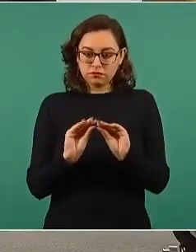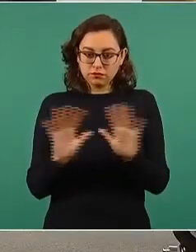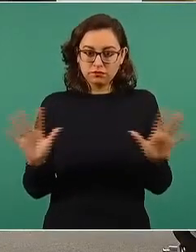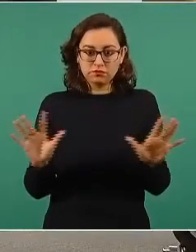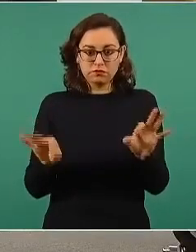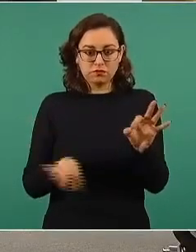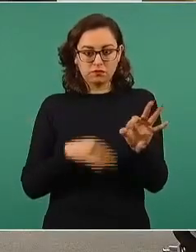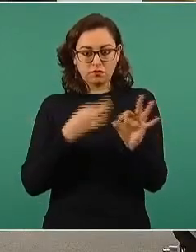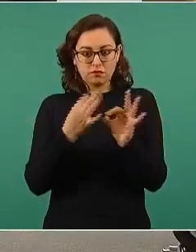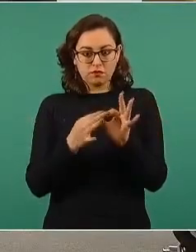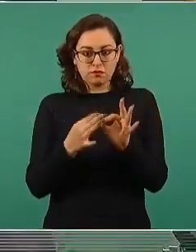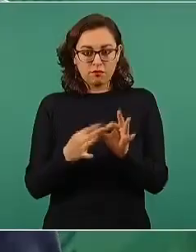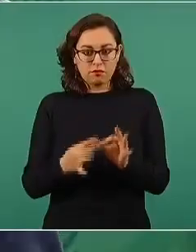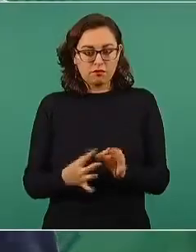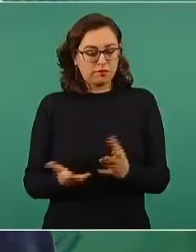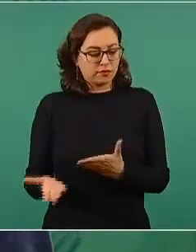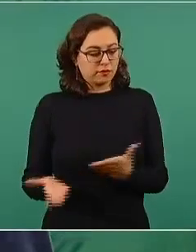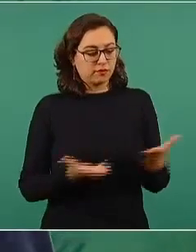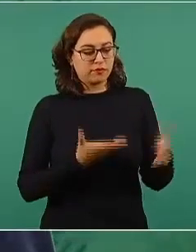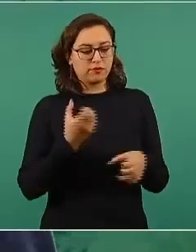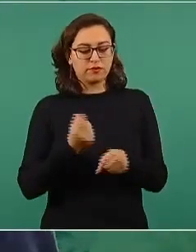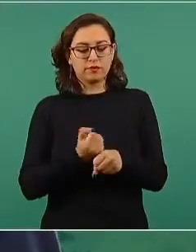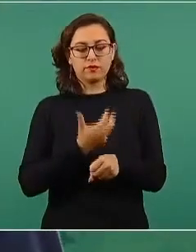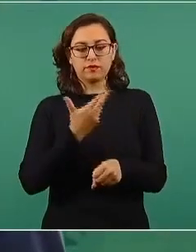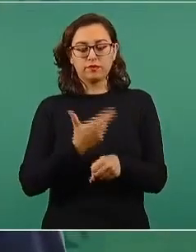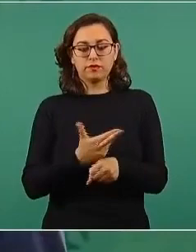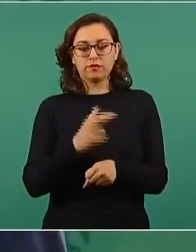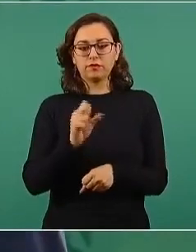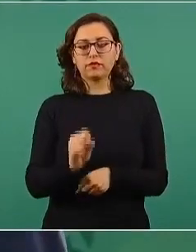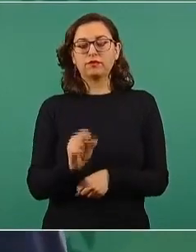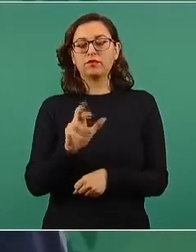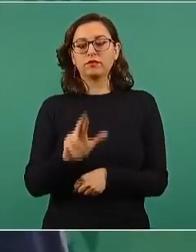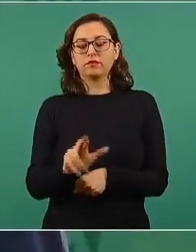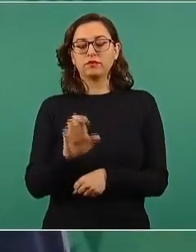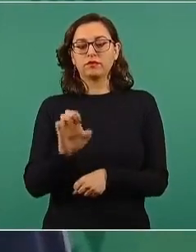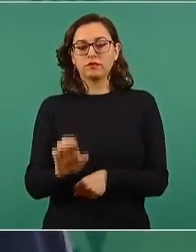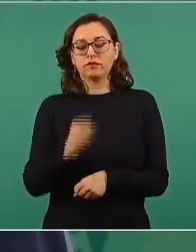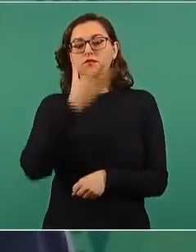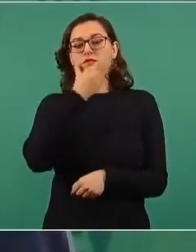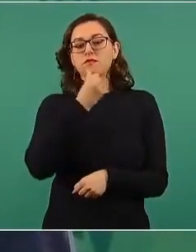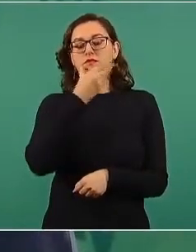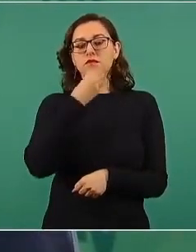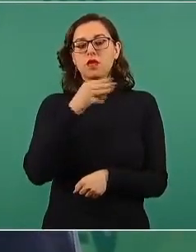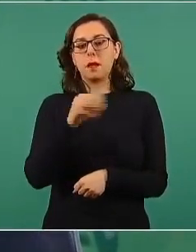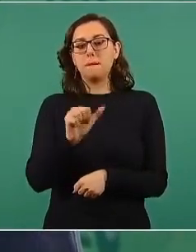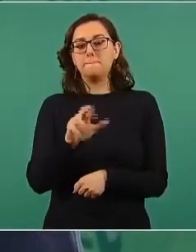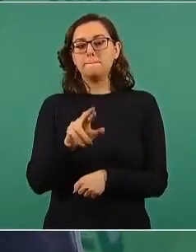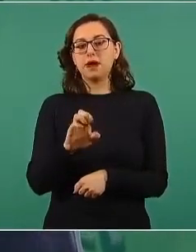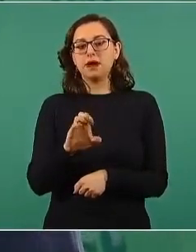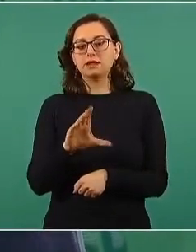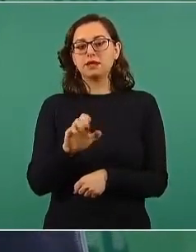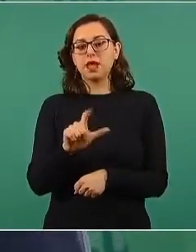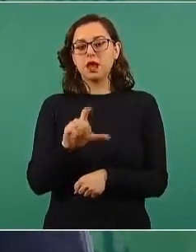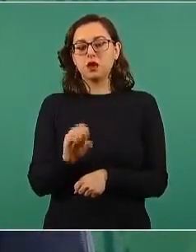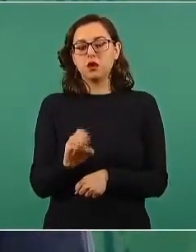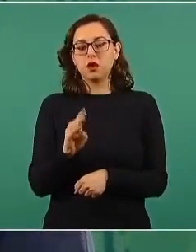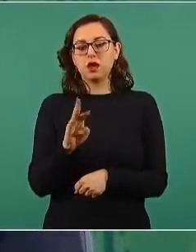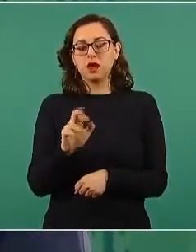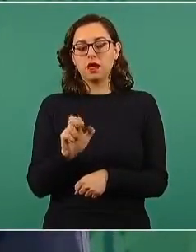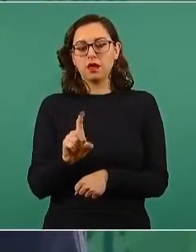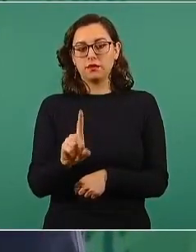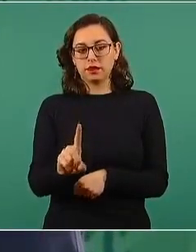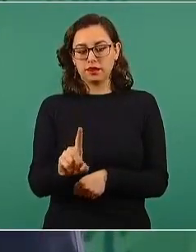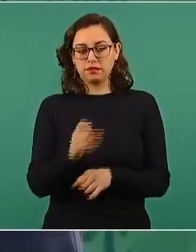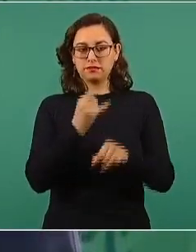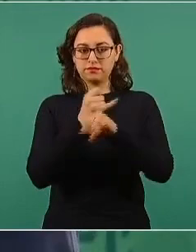puntual, el secretario de Relaciones Exteriores, Marcelo Ebrard, les va a informar y